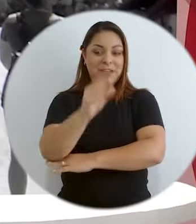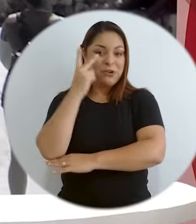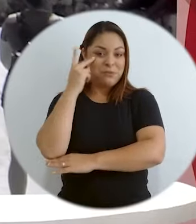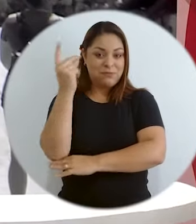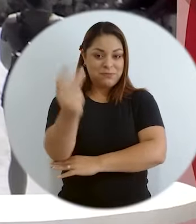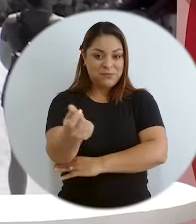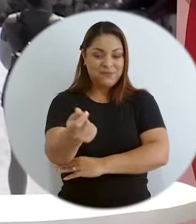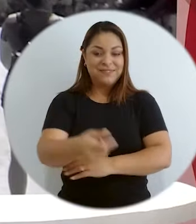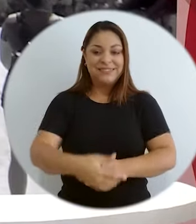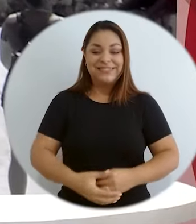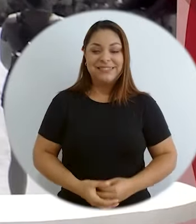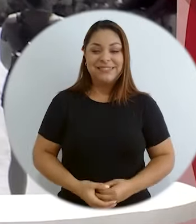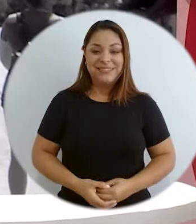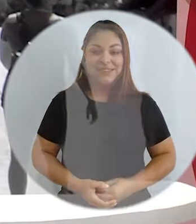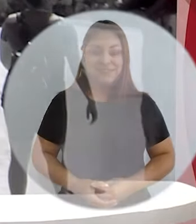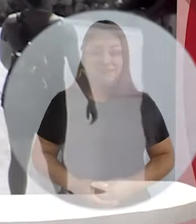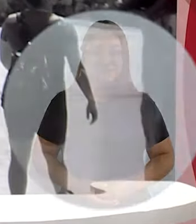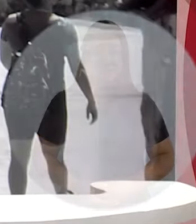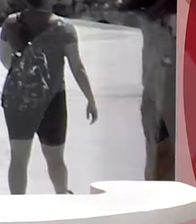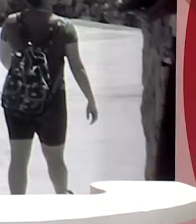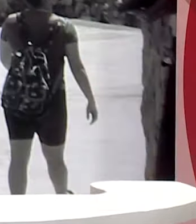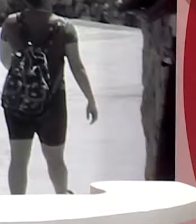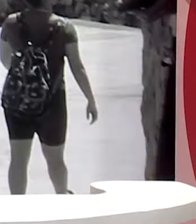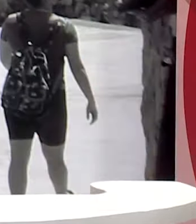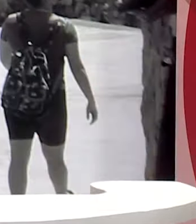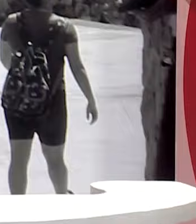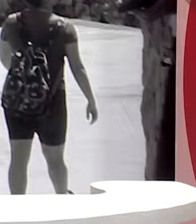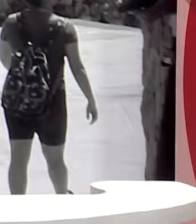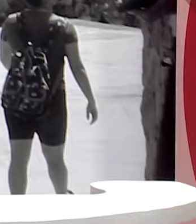acompañemos la próxima semana hasta pronto